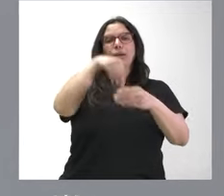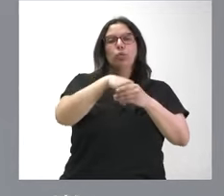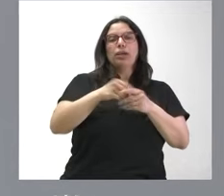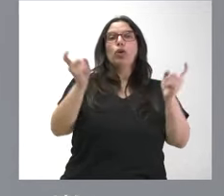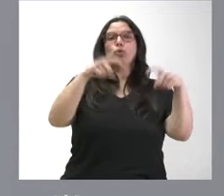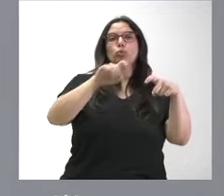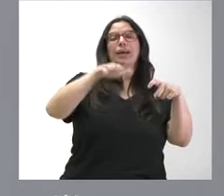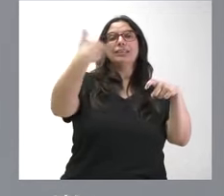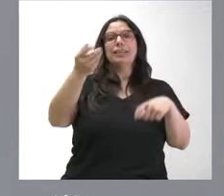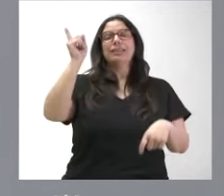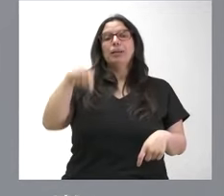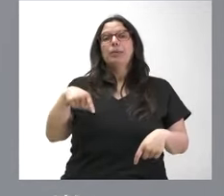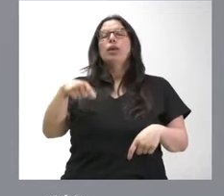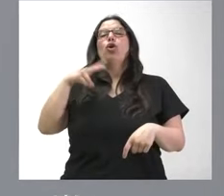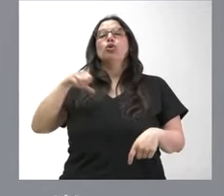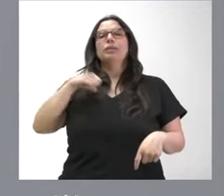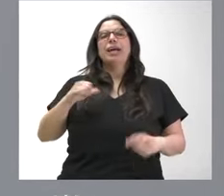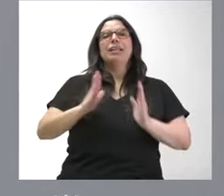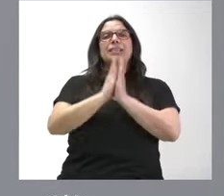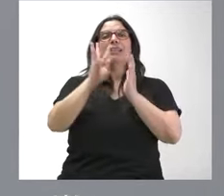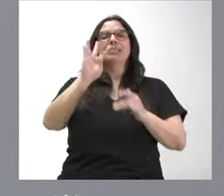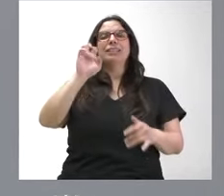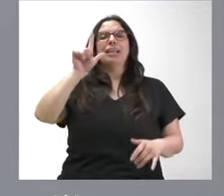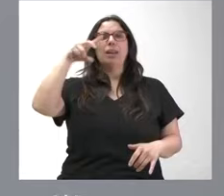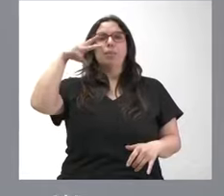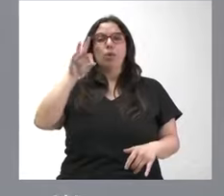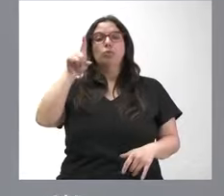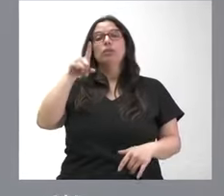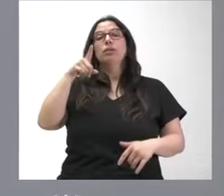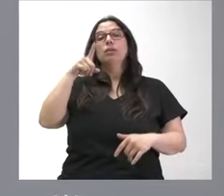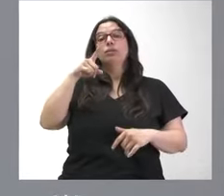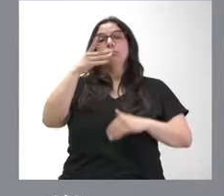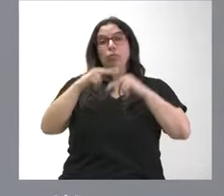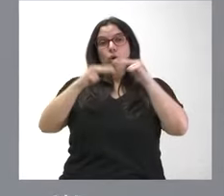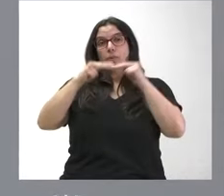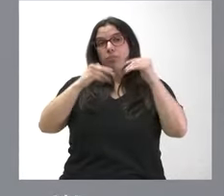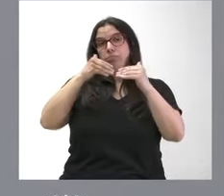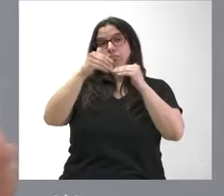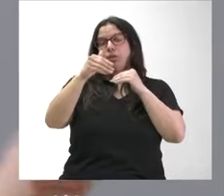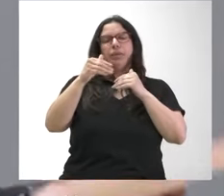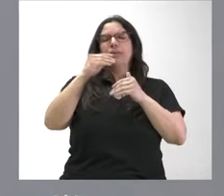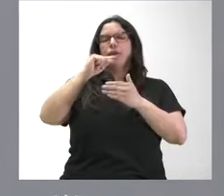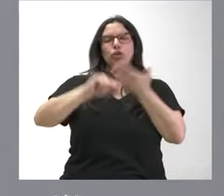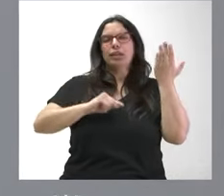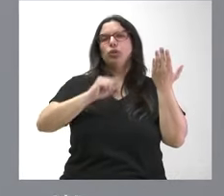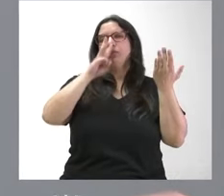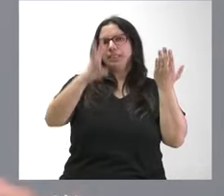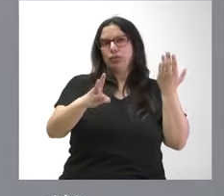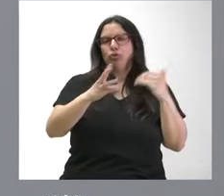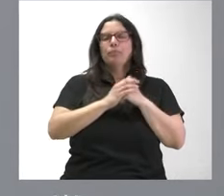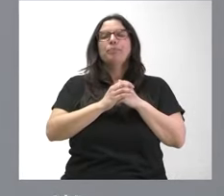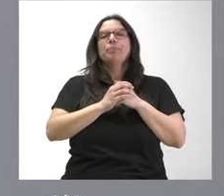Santelmo, y el plazo de ejecuciones de tres años. 500.000 euros